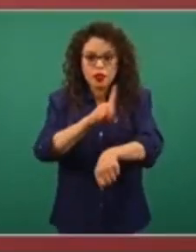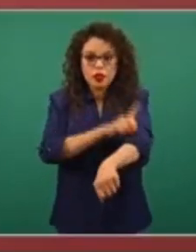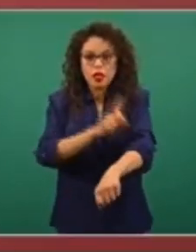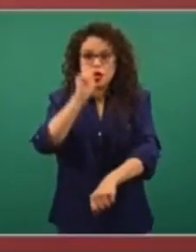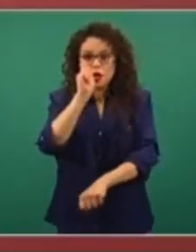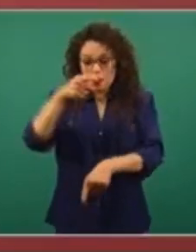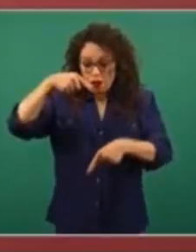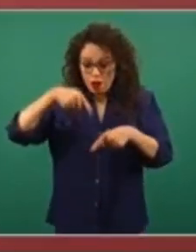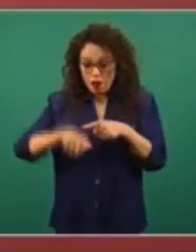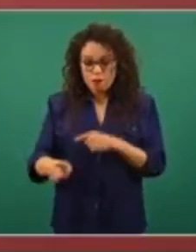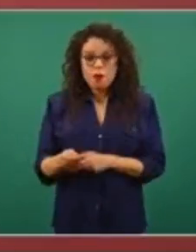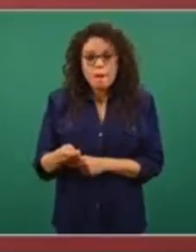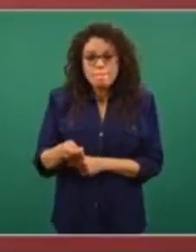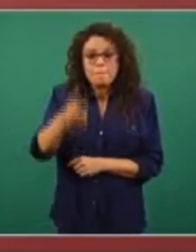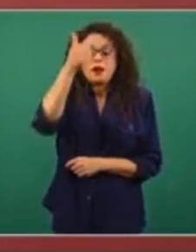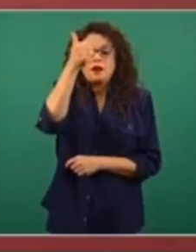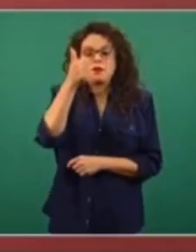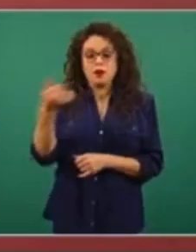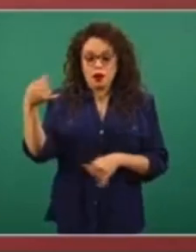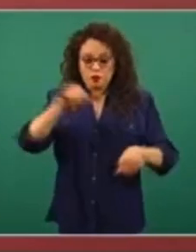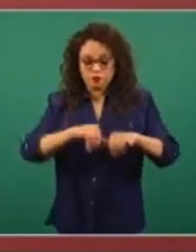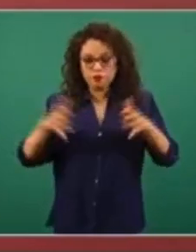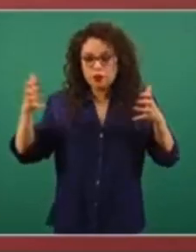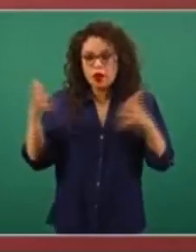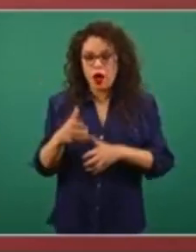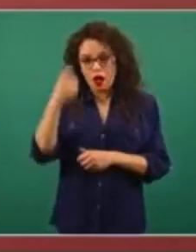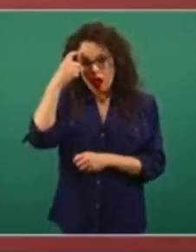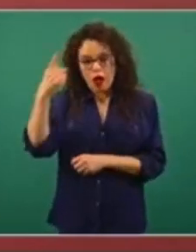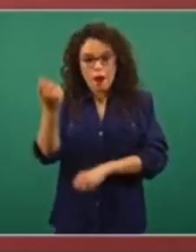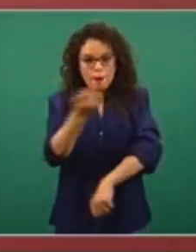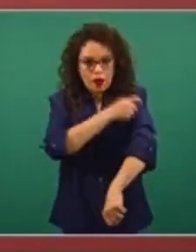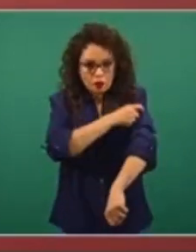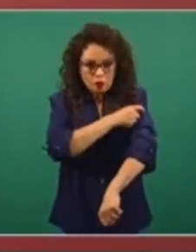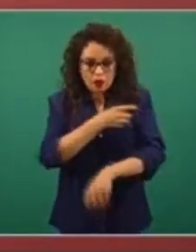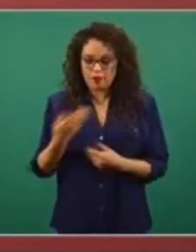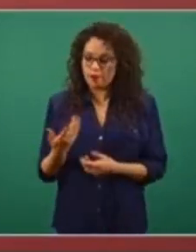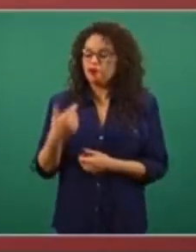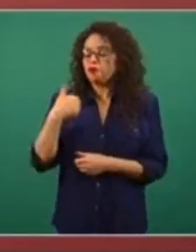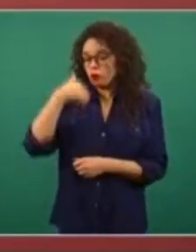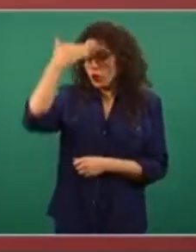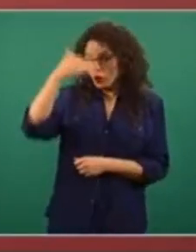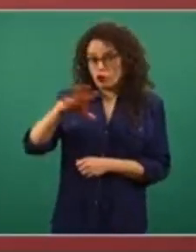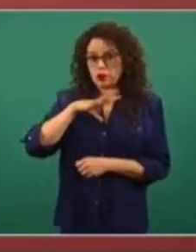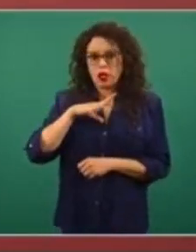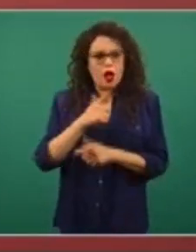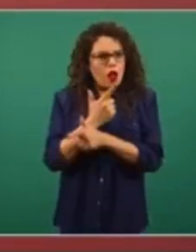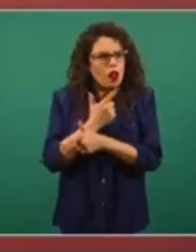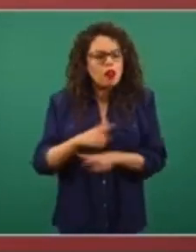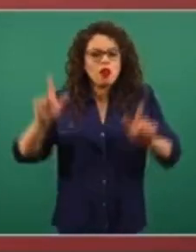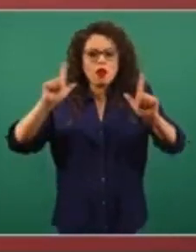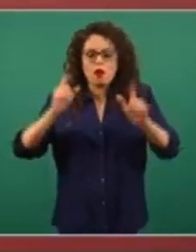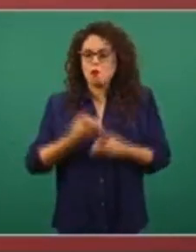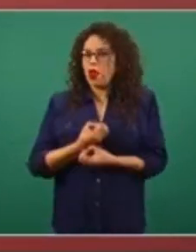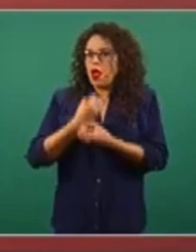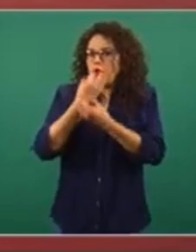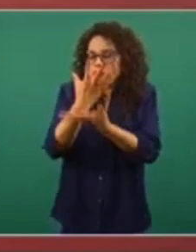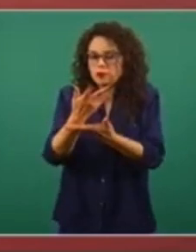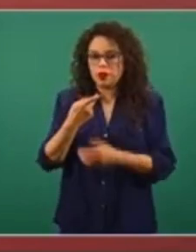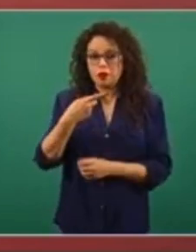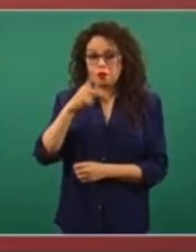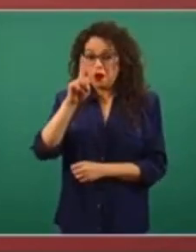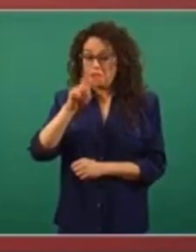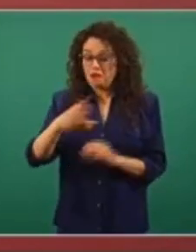el ejercicio desde luego de la libertad de expresión, pero con un pobre sentido de la responsabilidad social,